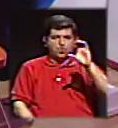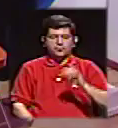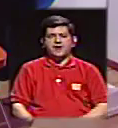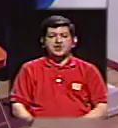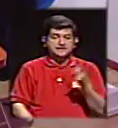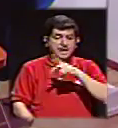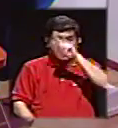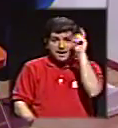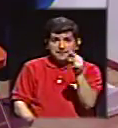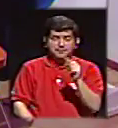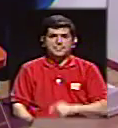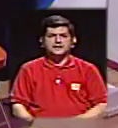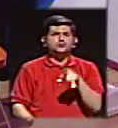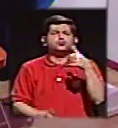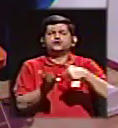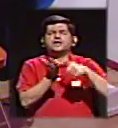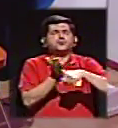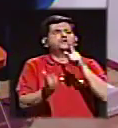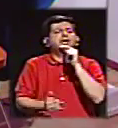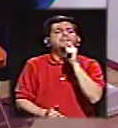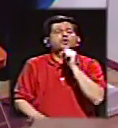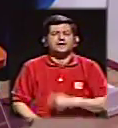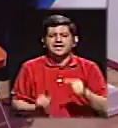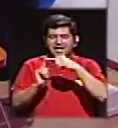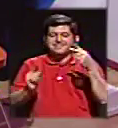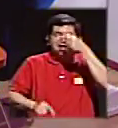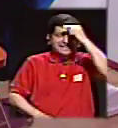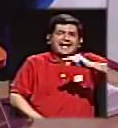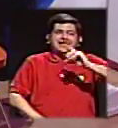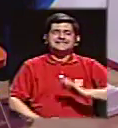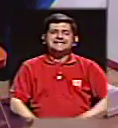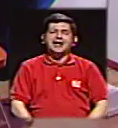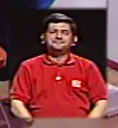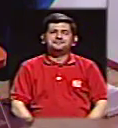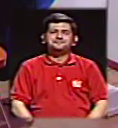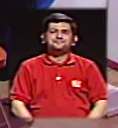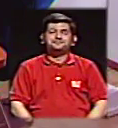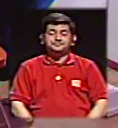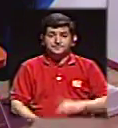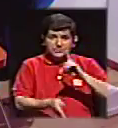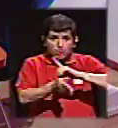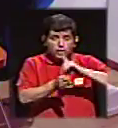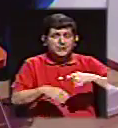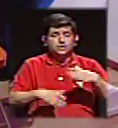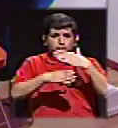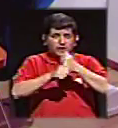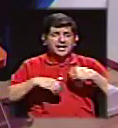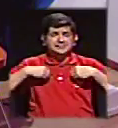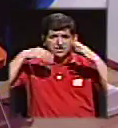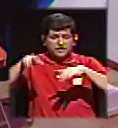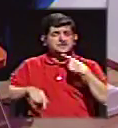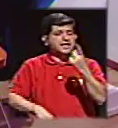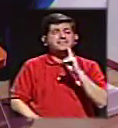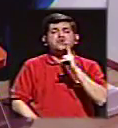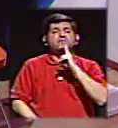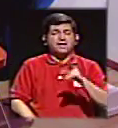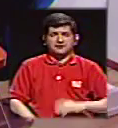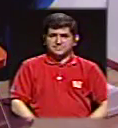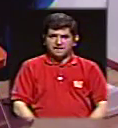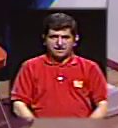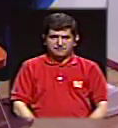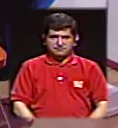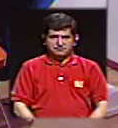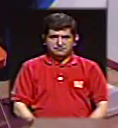pregunta para ambas, ¿por quién van a votar ustedes, Grecia? Lo que el doctor hizo con la renuncia fue decir la verdad, ¿cómo van a hacer